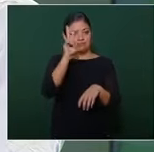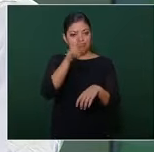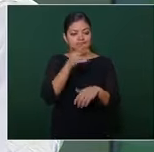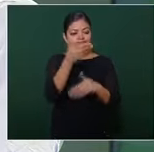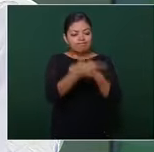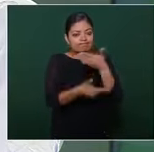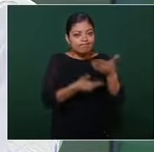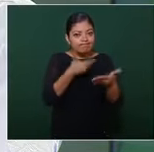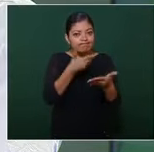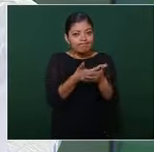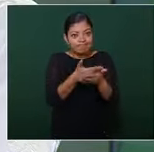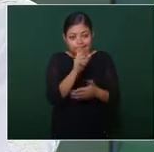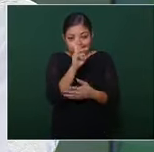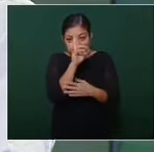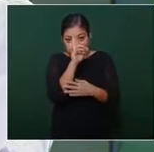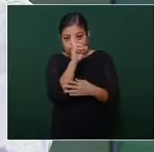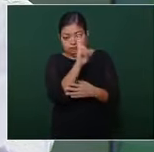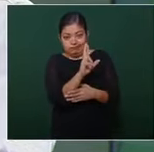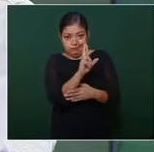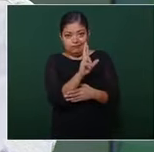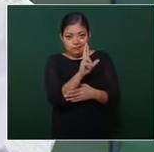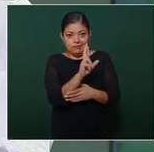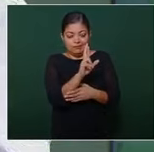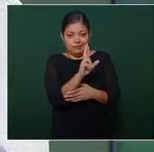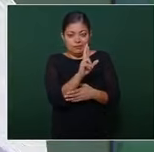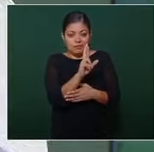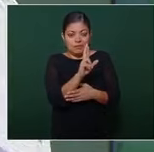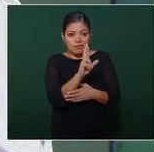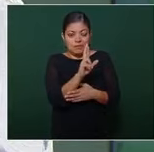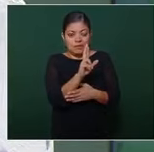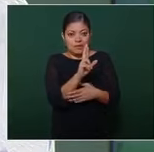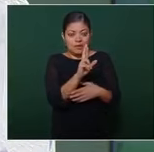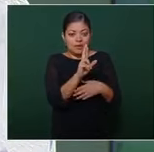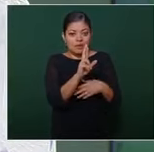a su sistema político allá